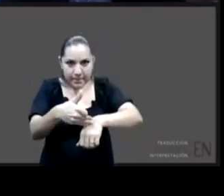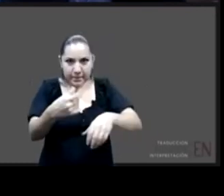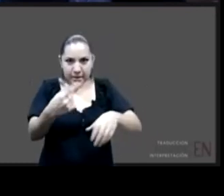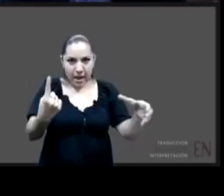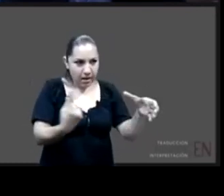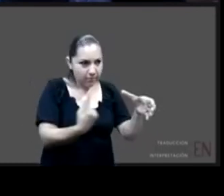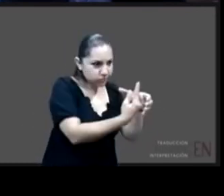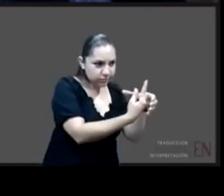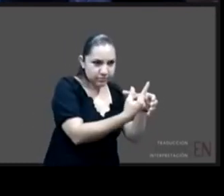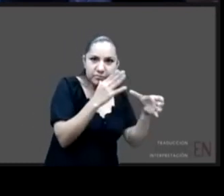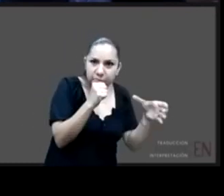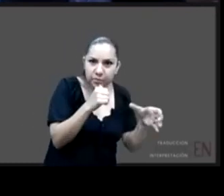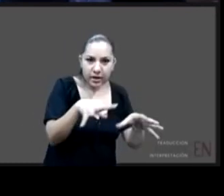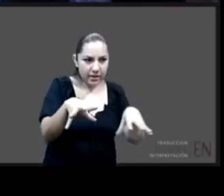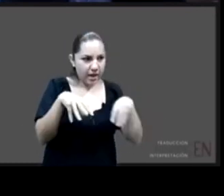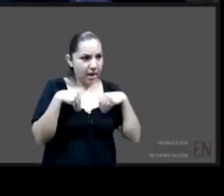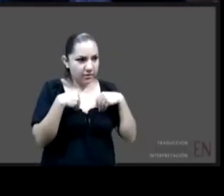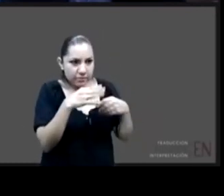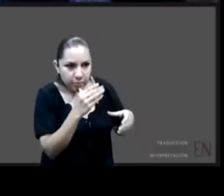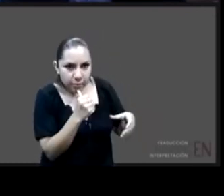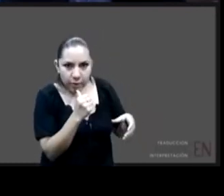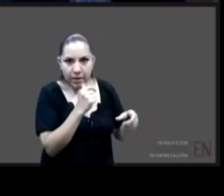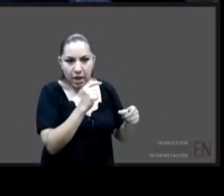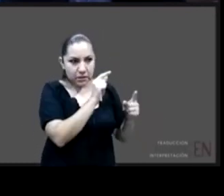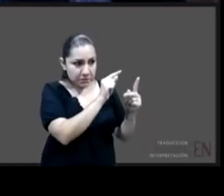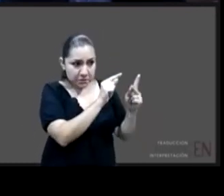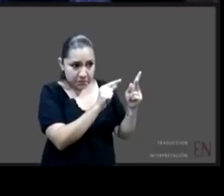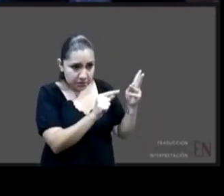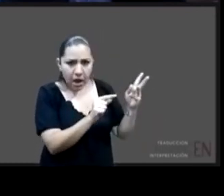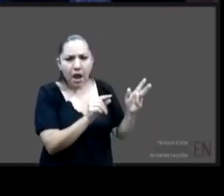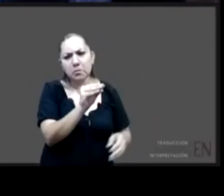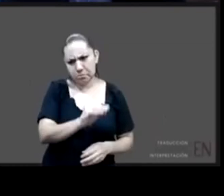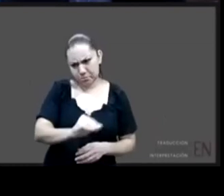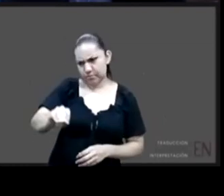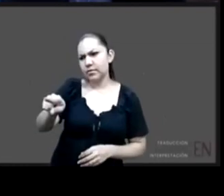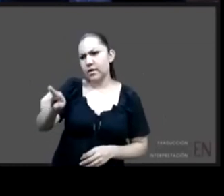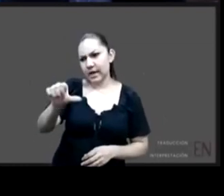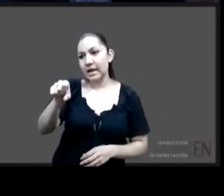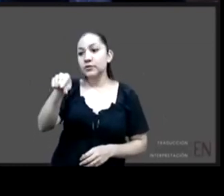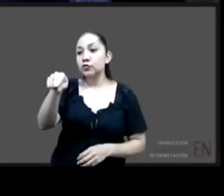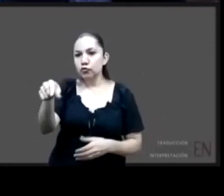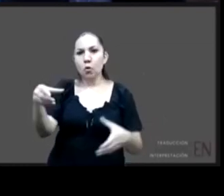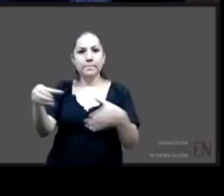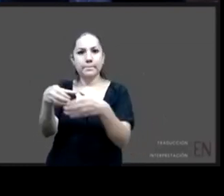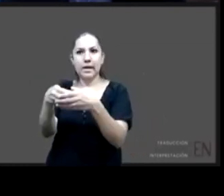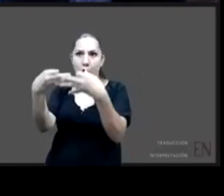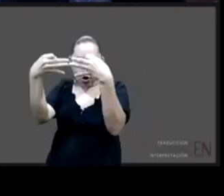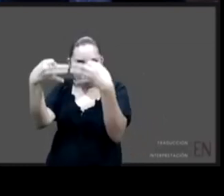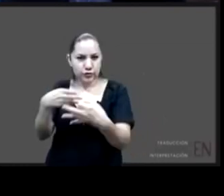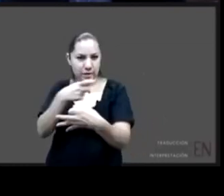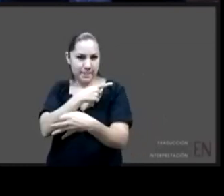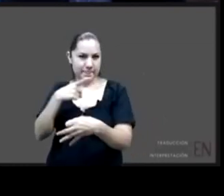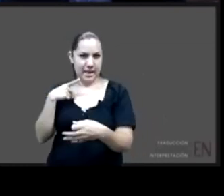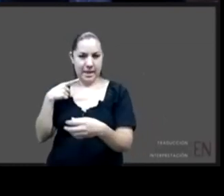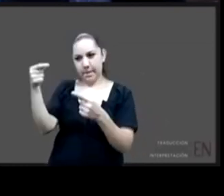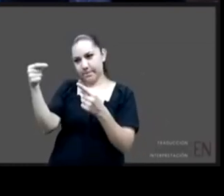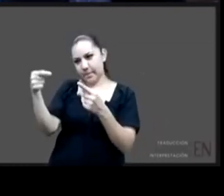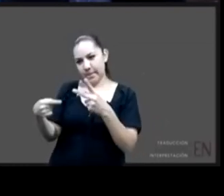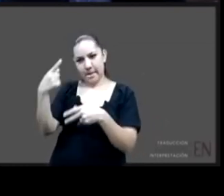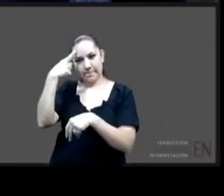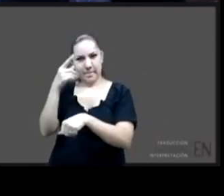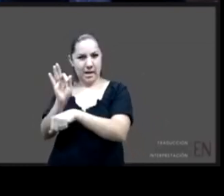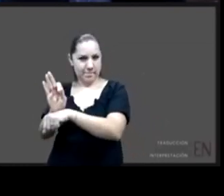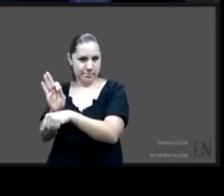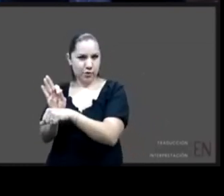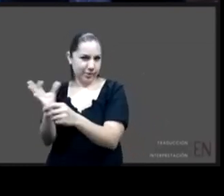y bajo condiciones adecuadas de protección entonces bueno definitivamente si hay avances muy